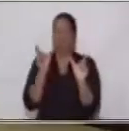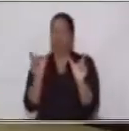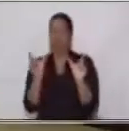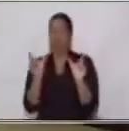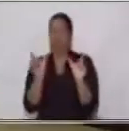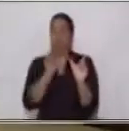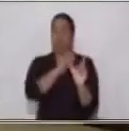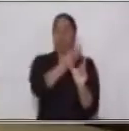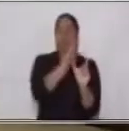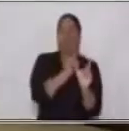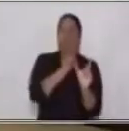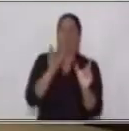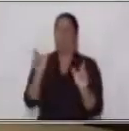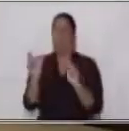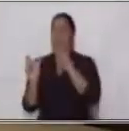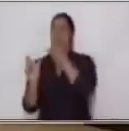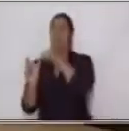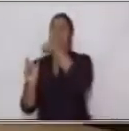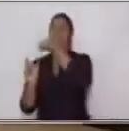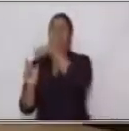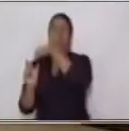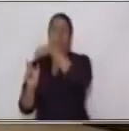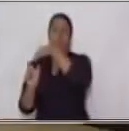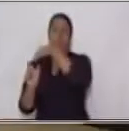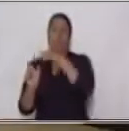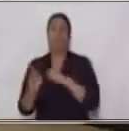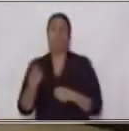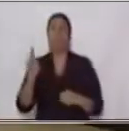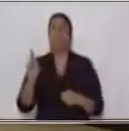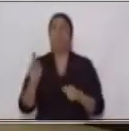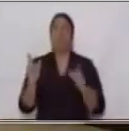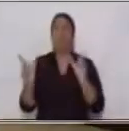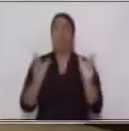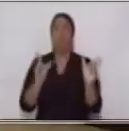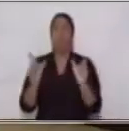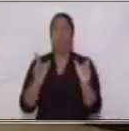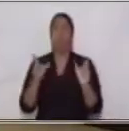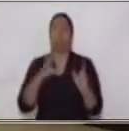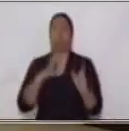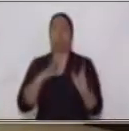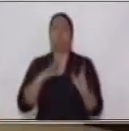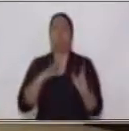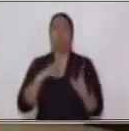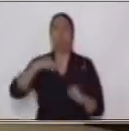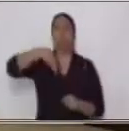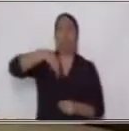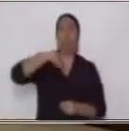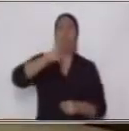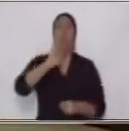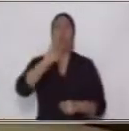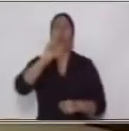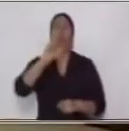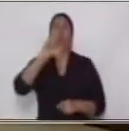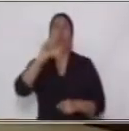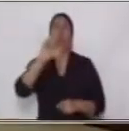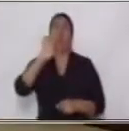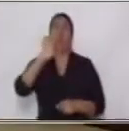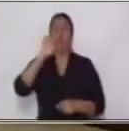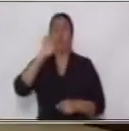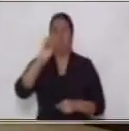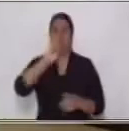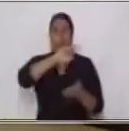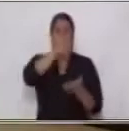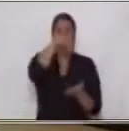Ambas partes en una oración tienen núcleo. En este caso, yo que es un pronombre, cumple función del núcleo del sujeto